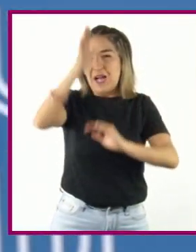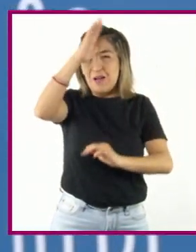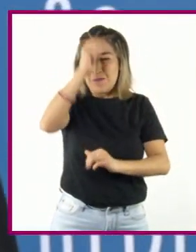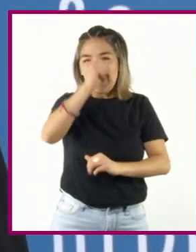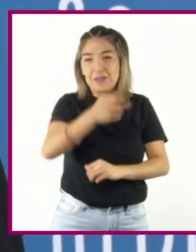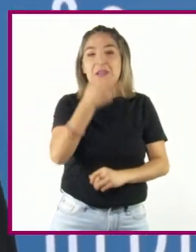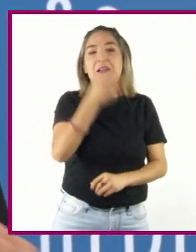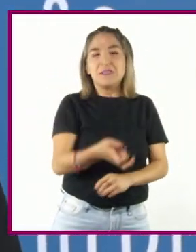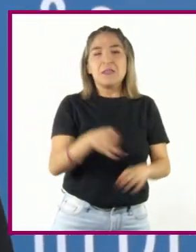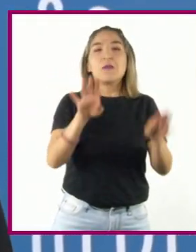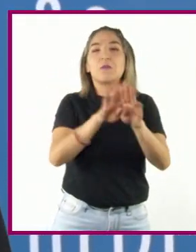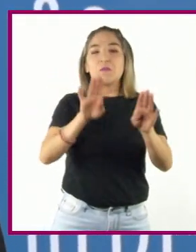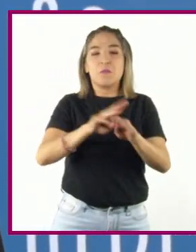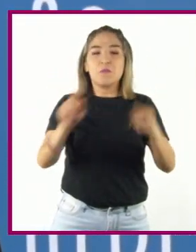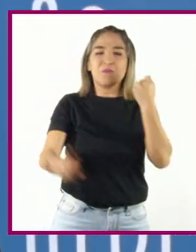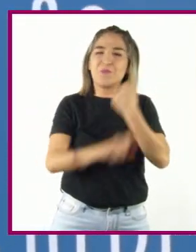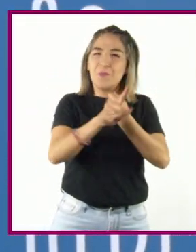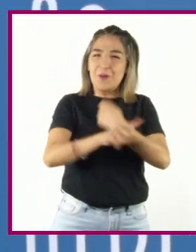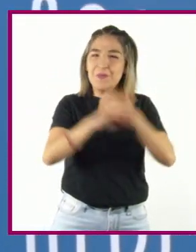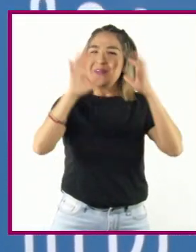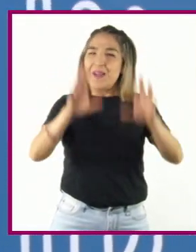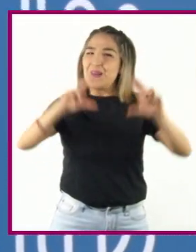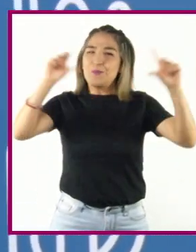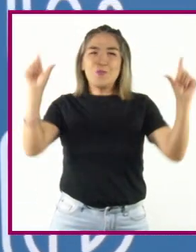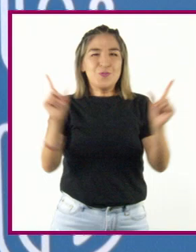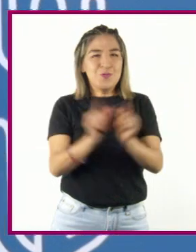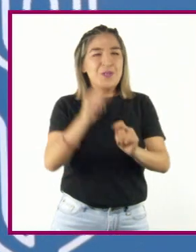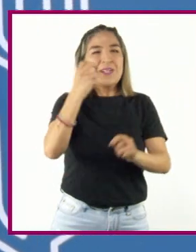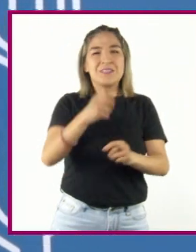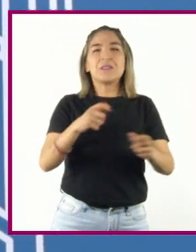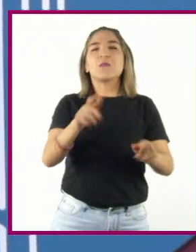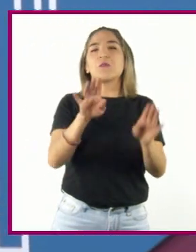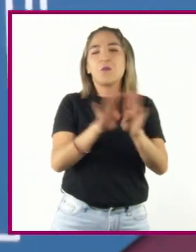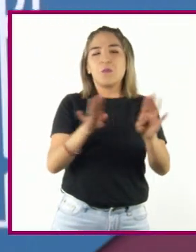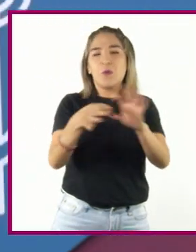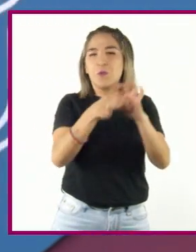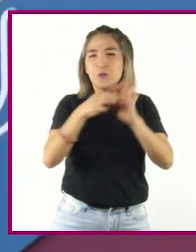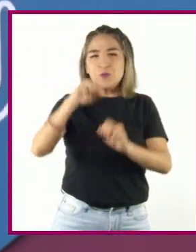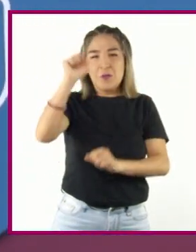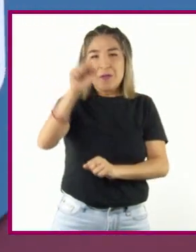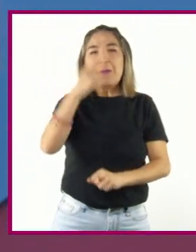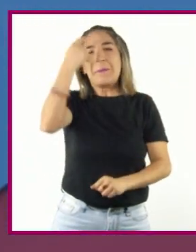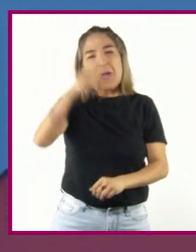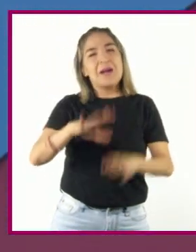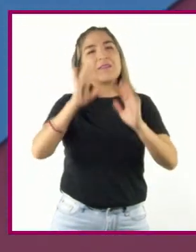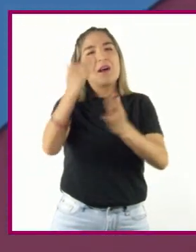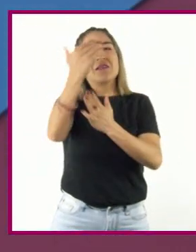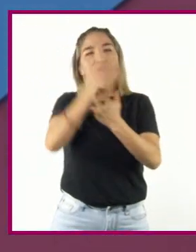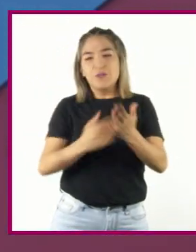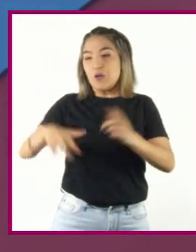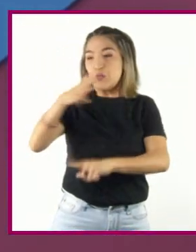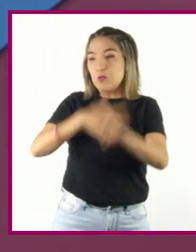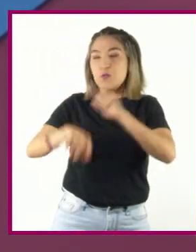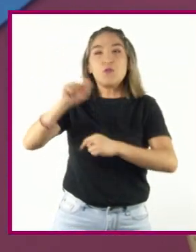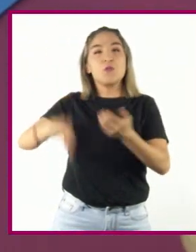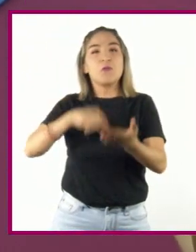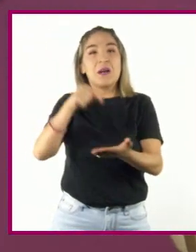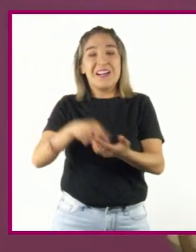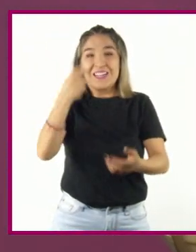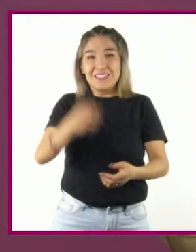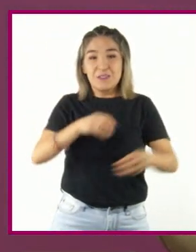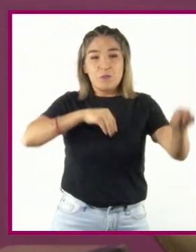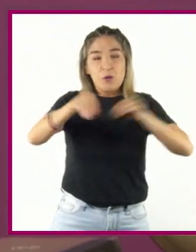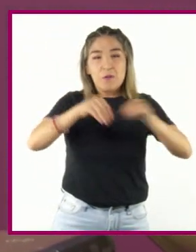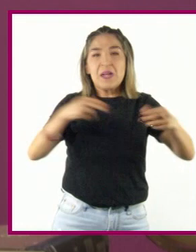Tras la disolución de la Unión Soviética y el intento norteamericano por establecer mayor influencia en la zona, los movimientos